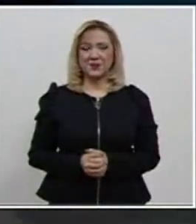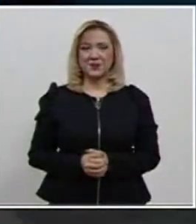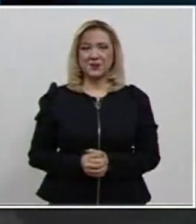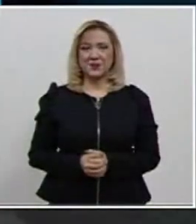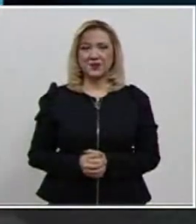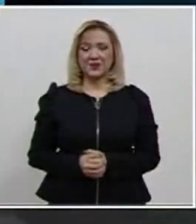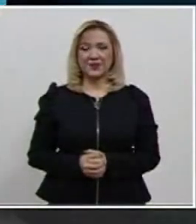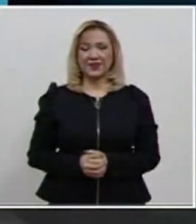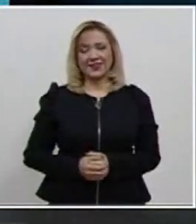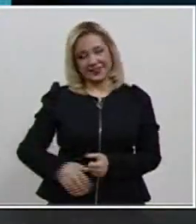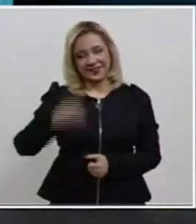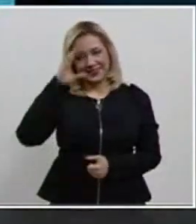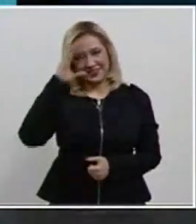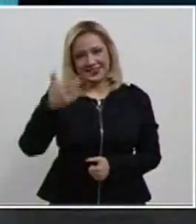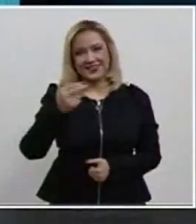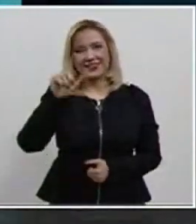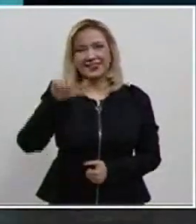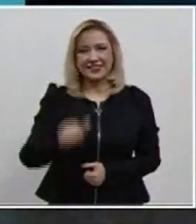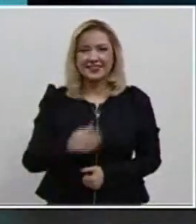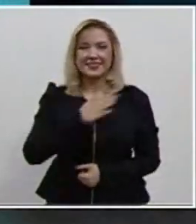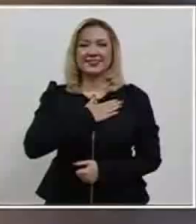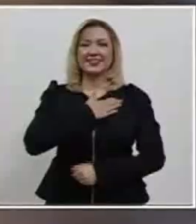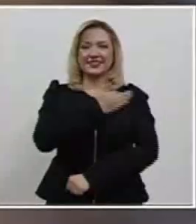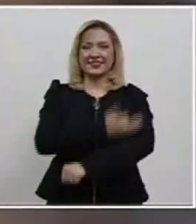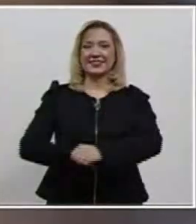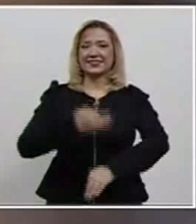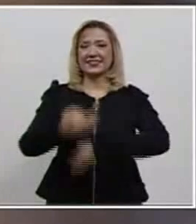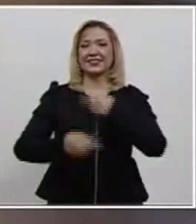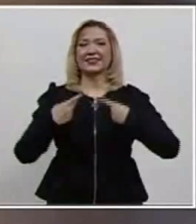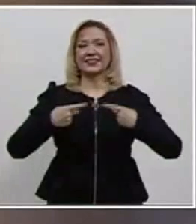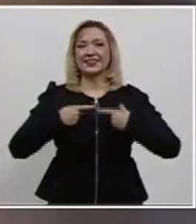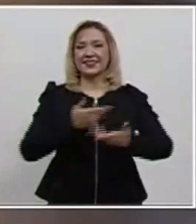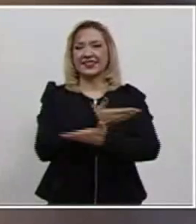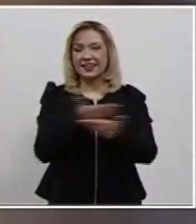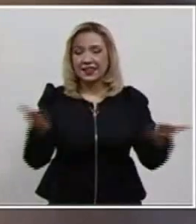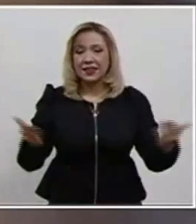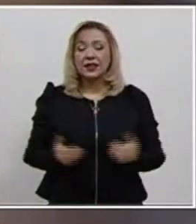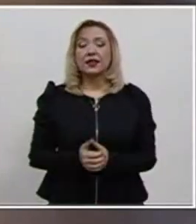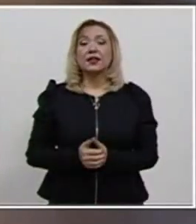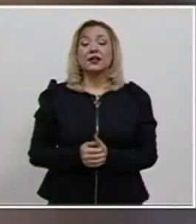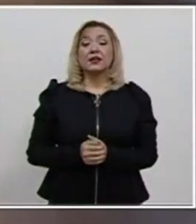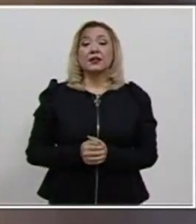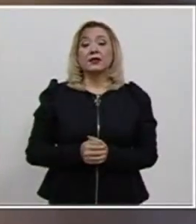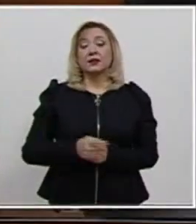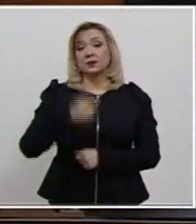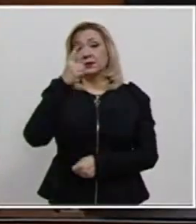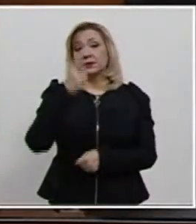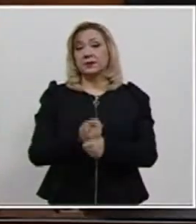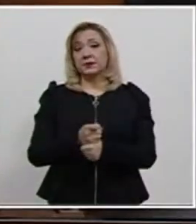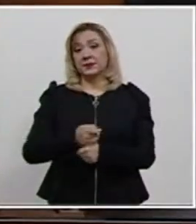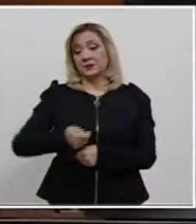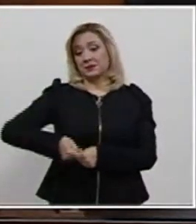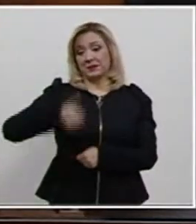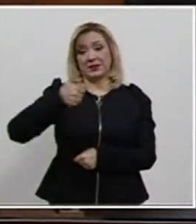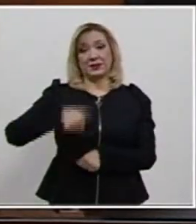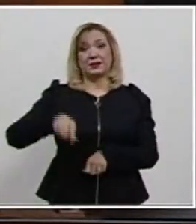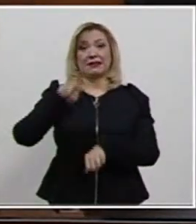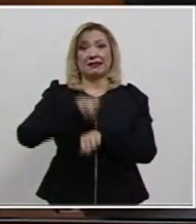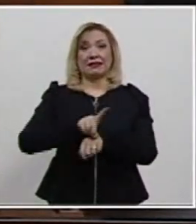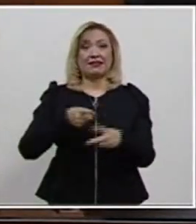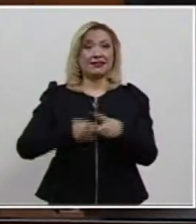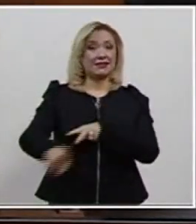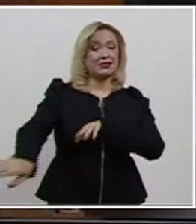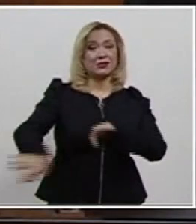¿Qué tal? Muy buenas tardes a todas las personas que siguen esta transmisión. En la primera sesión del año del Pleno de la Suprema